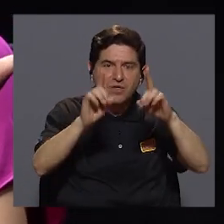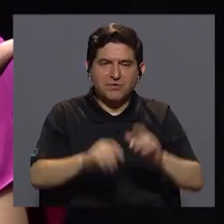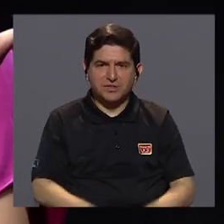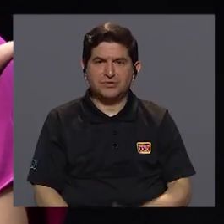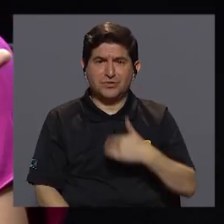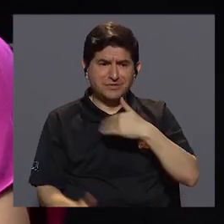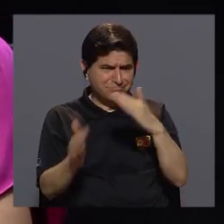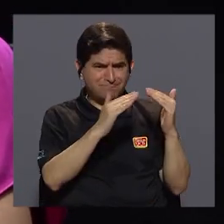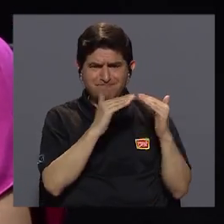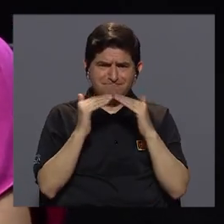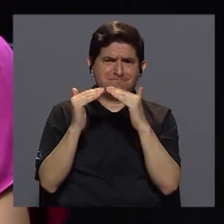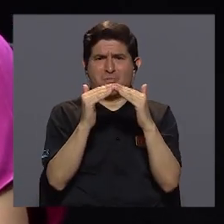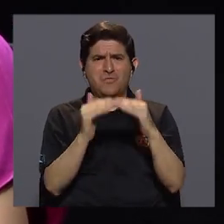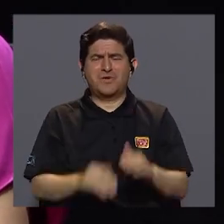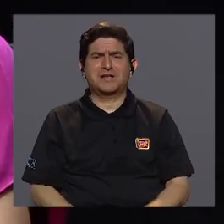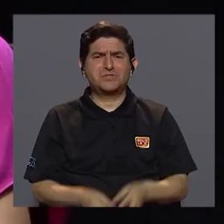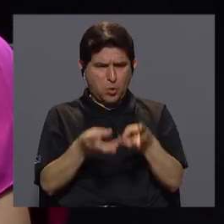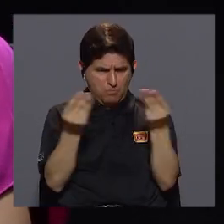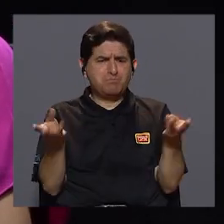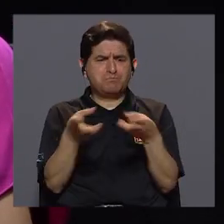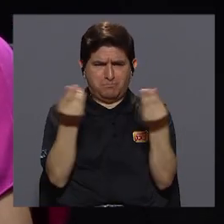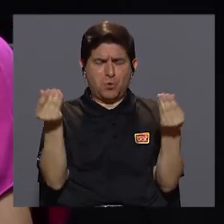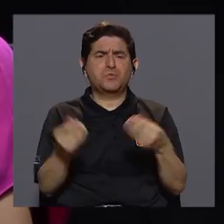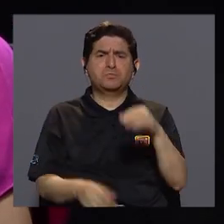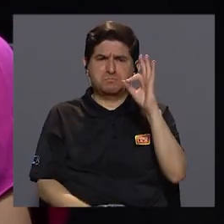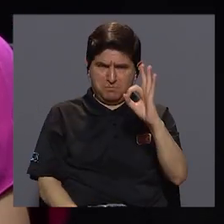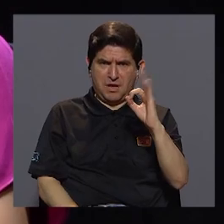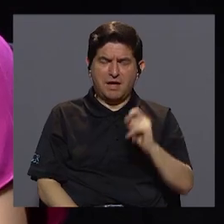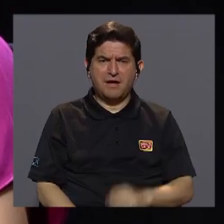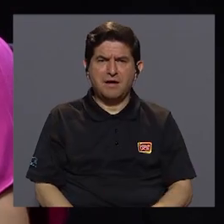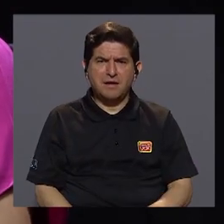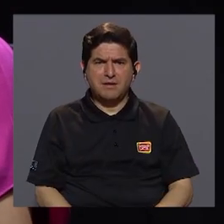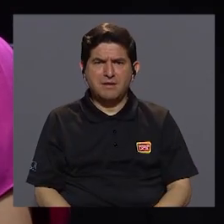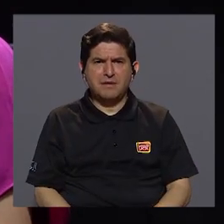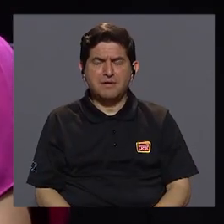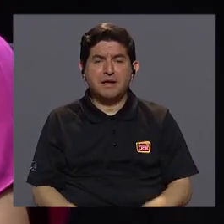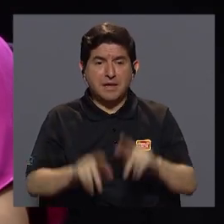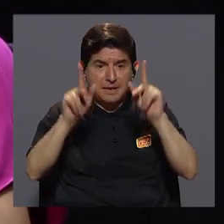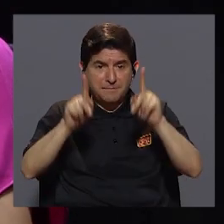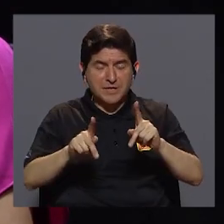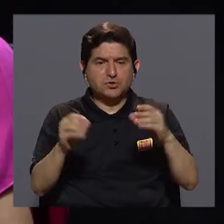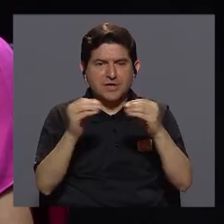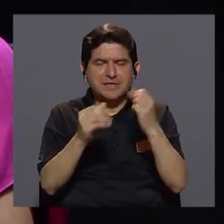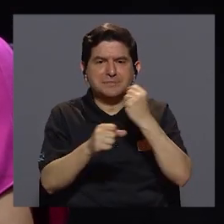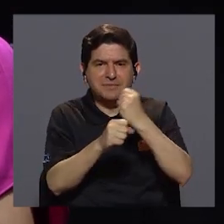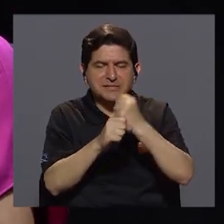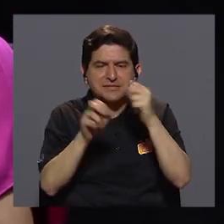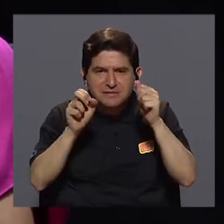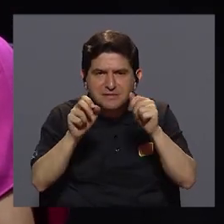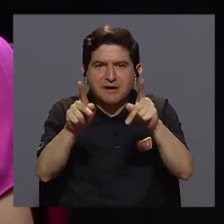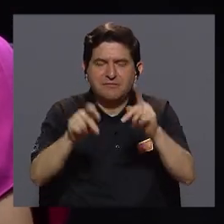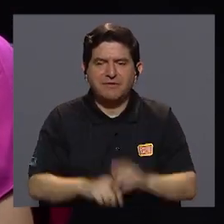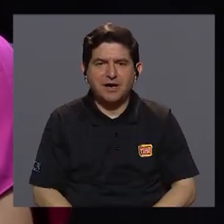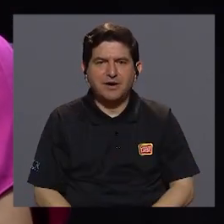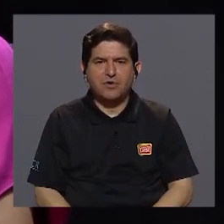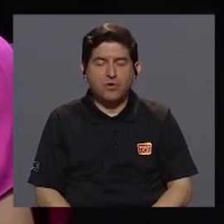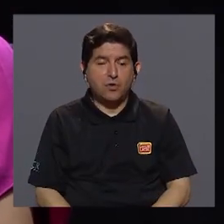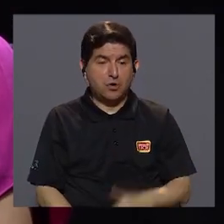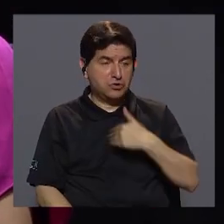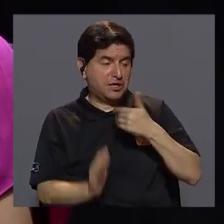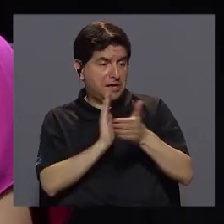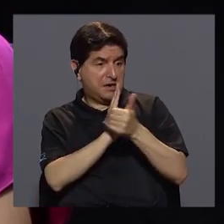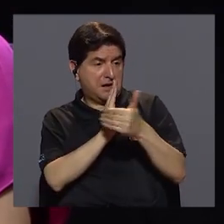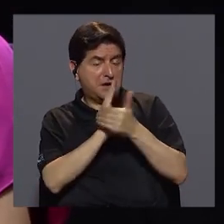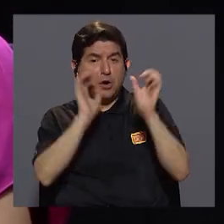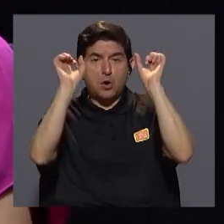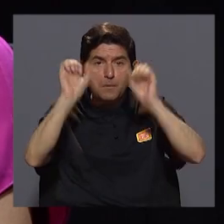tener una población más productiva, que sea más empleable, que tenga las competencias para